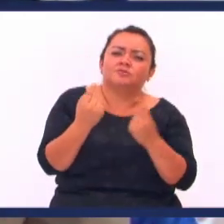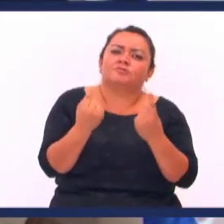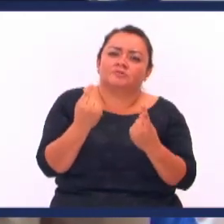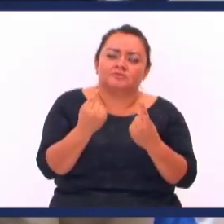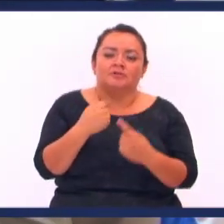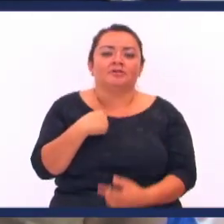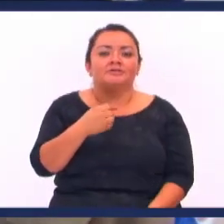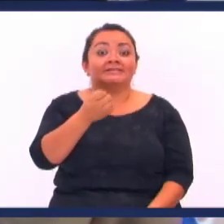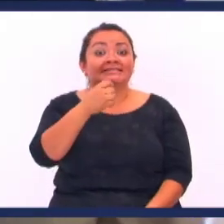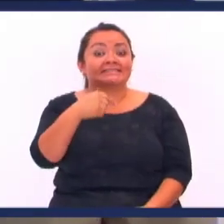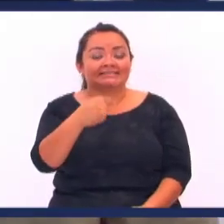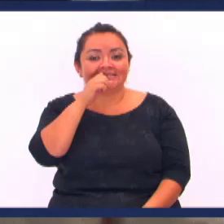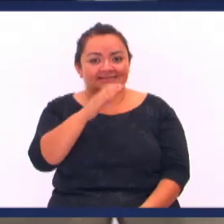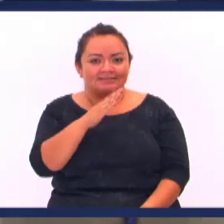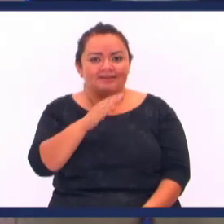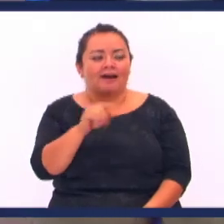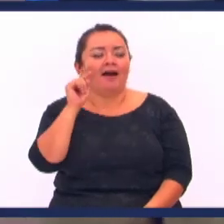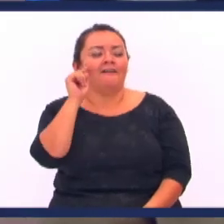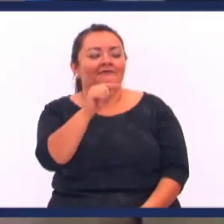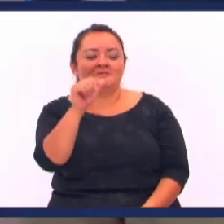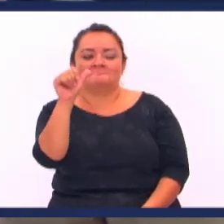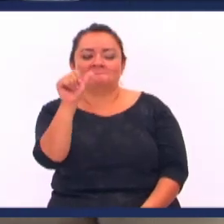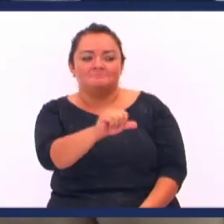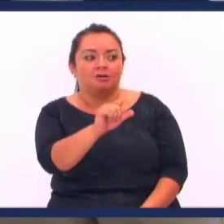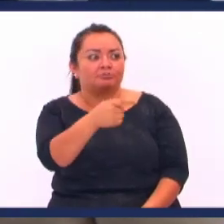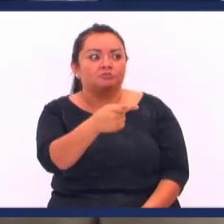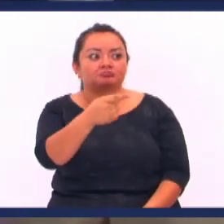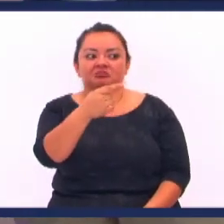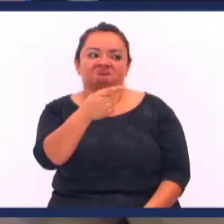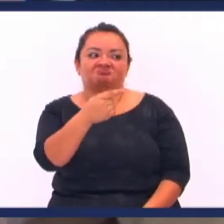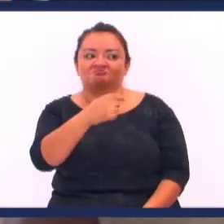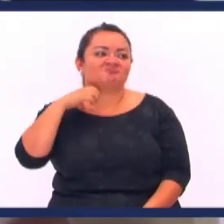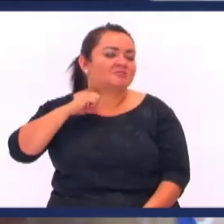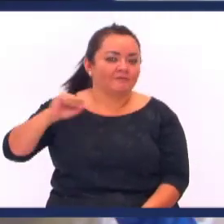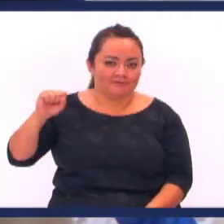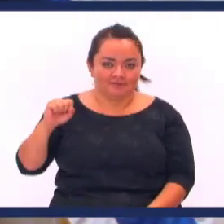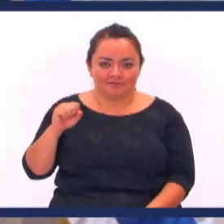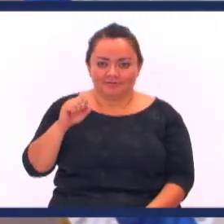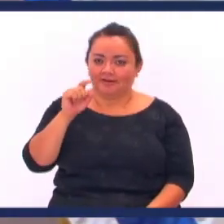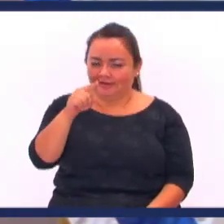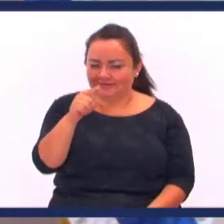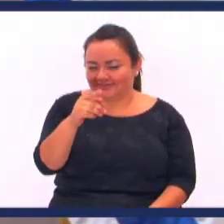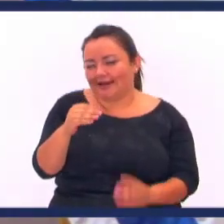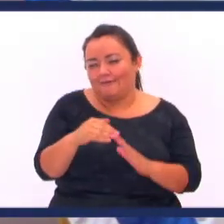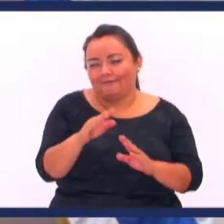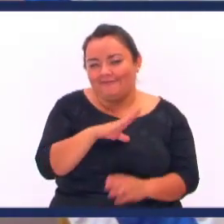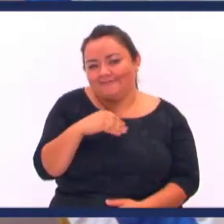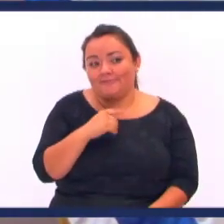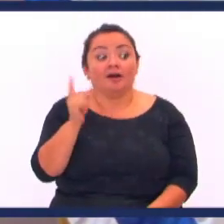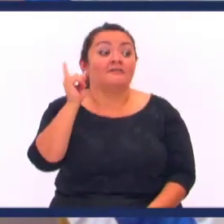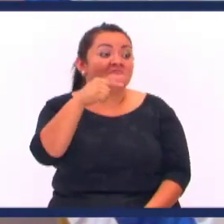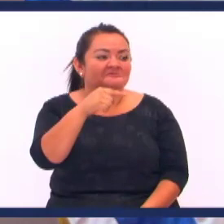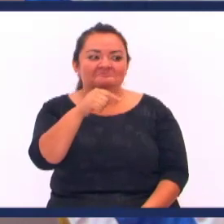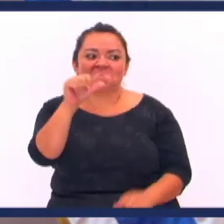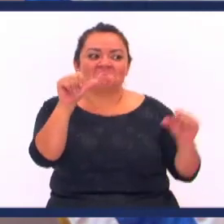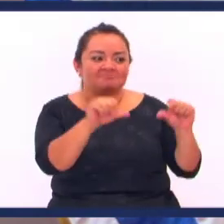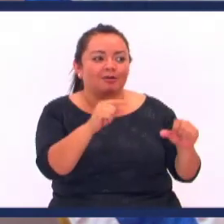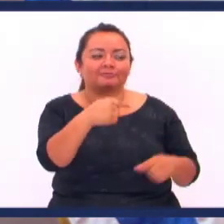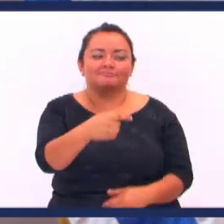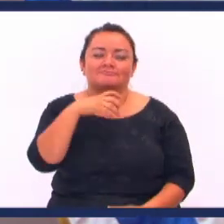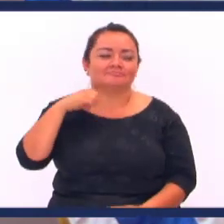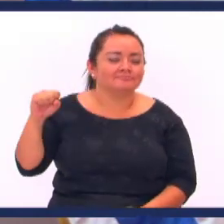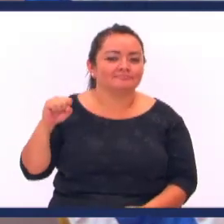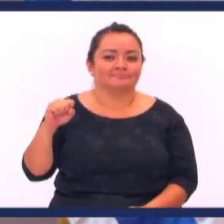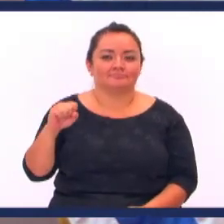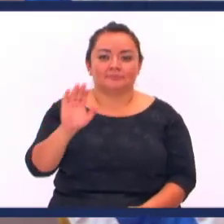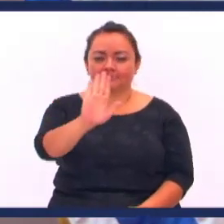contarle que a mí siempre me dijeron A vos te va mal porque te has portado mal ¿Alguien le dicho eso? Dígame un fuerte amén A vos te va mal porque te has